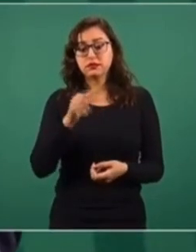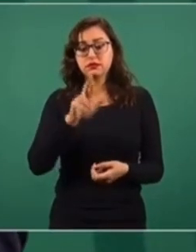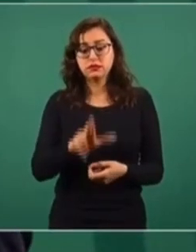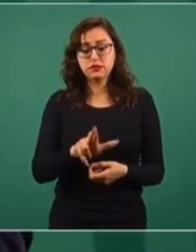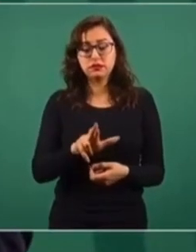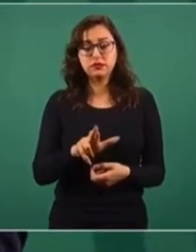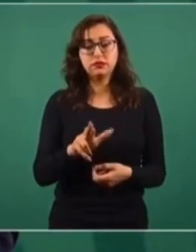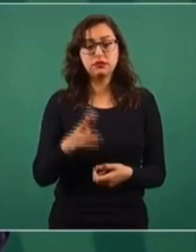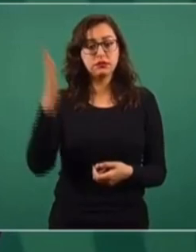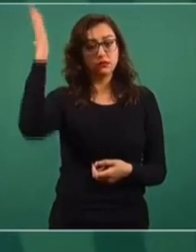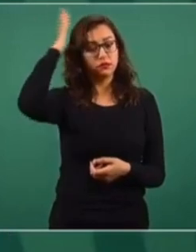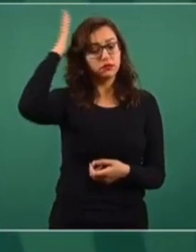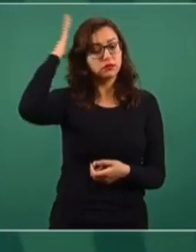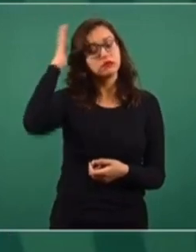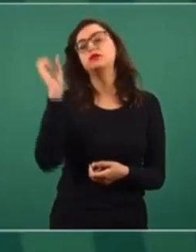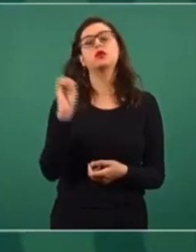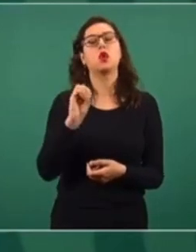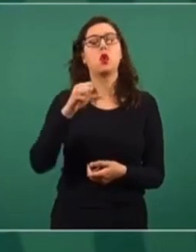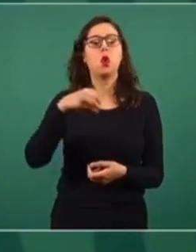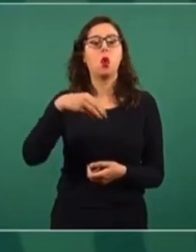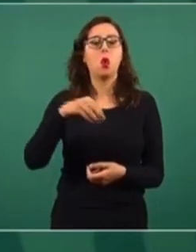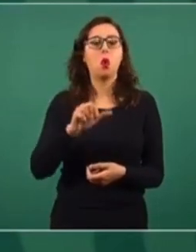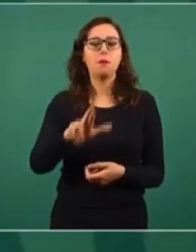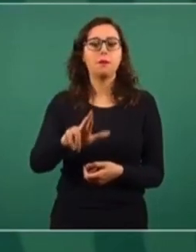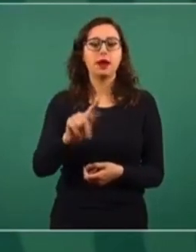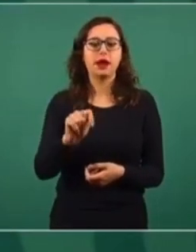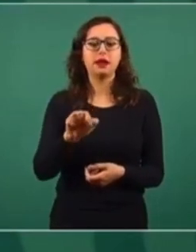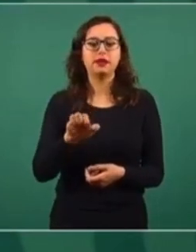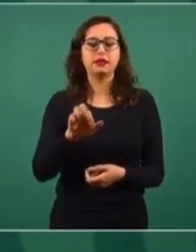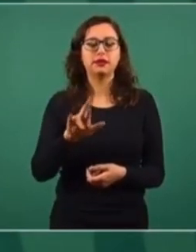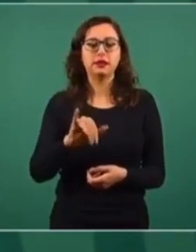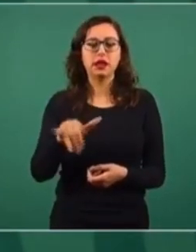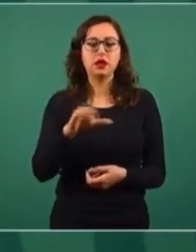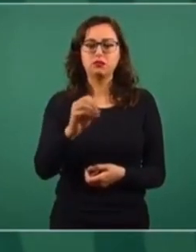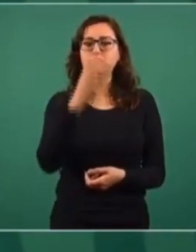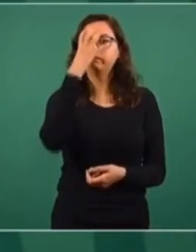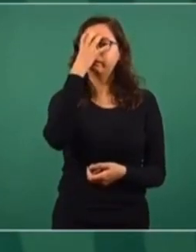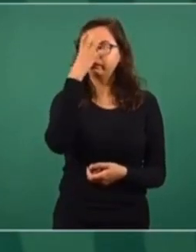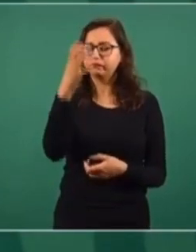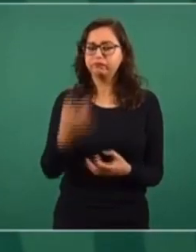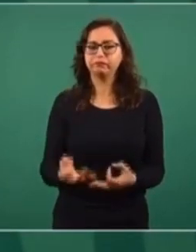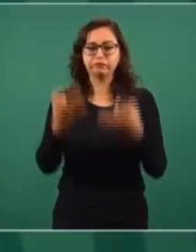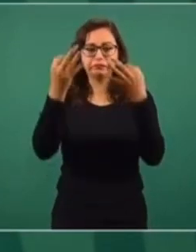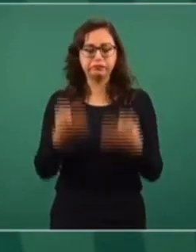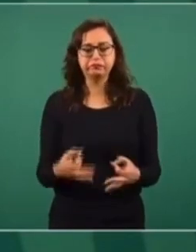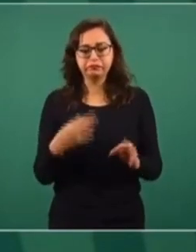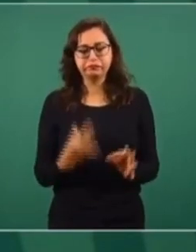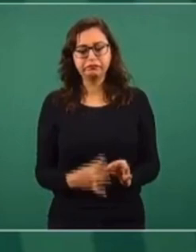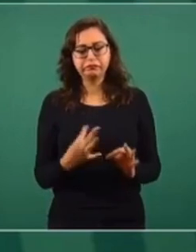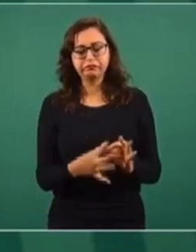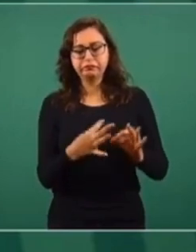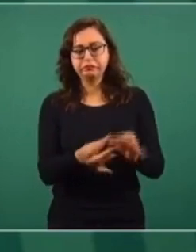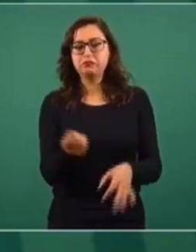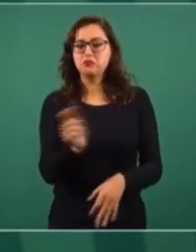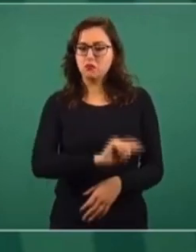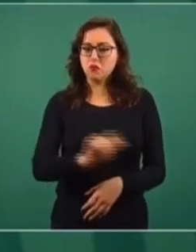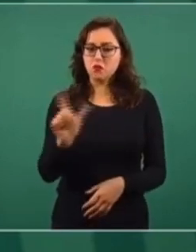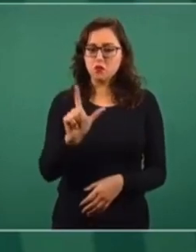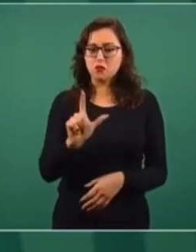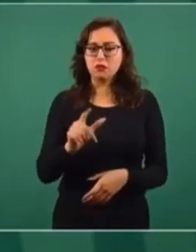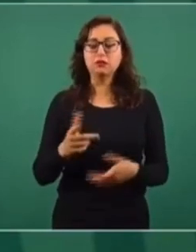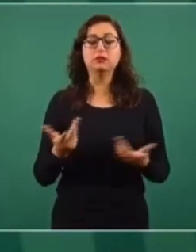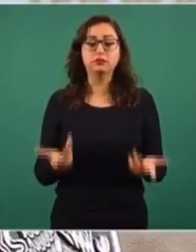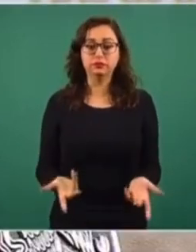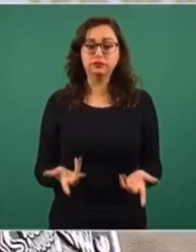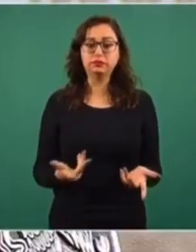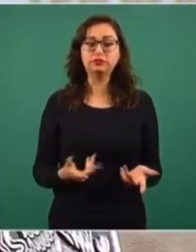empezada por Omar Gómez Trejo, está haciendo un trabajo muy serio, diligente y profesional, que merece